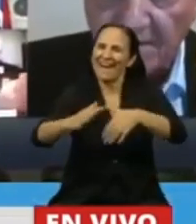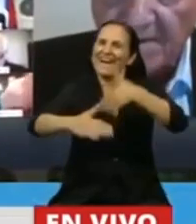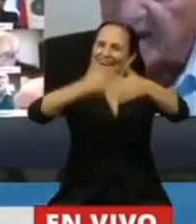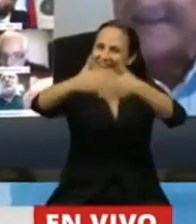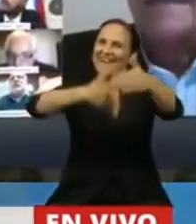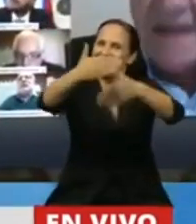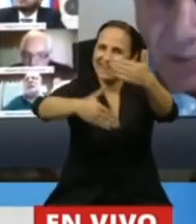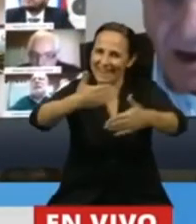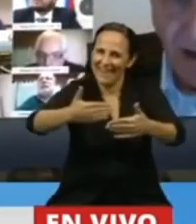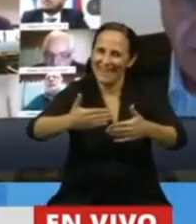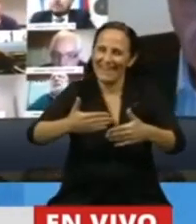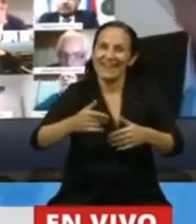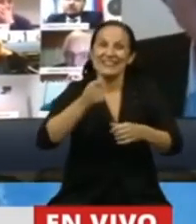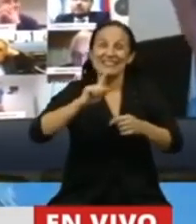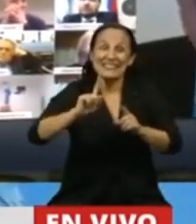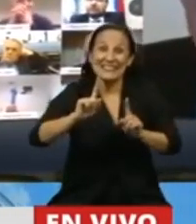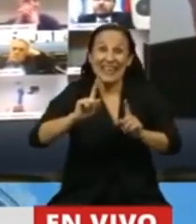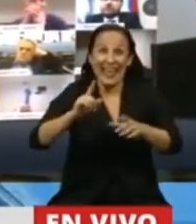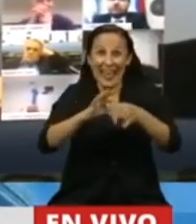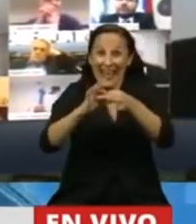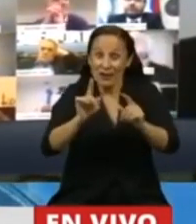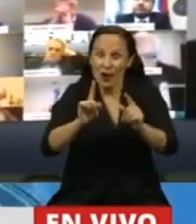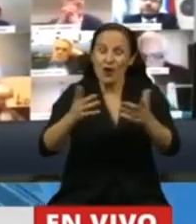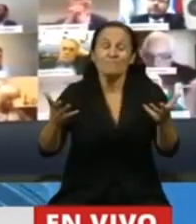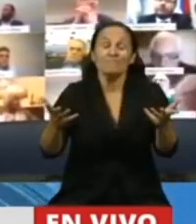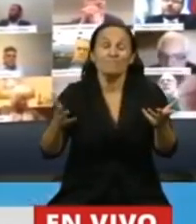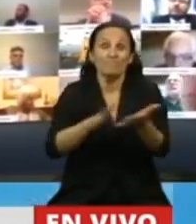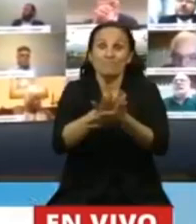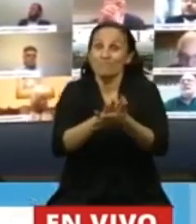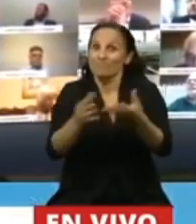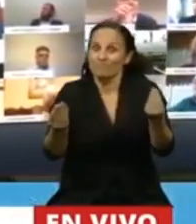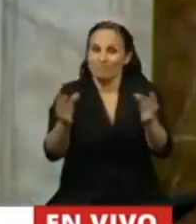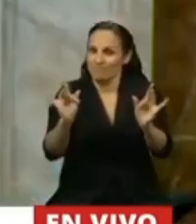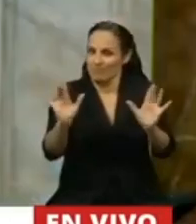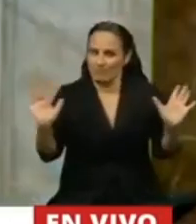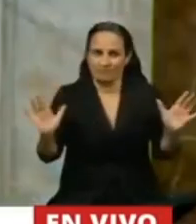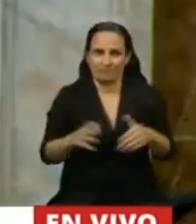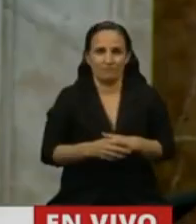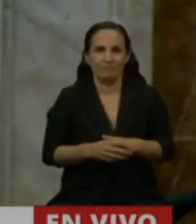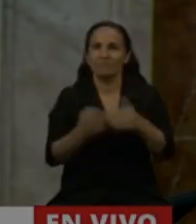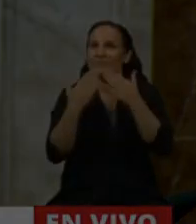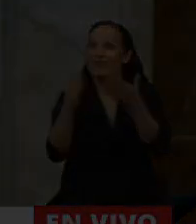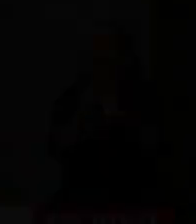no vamos a poder salir de tamaña de cadencia. Gracias, señor presidente. Gracias, diputado Sarguini. Gracias. Gracias.